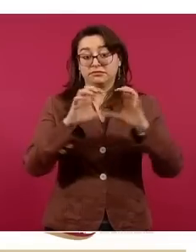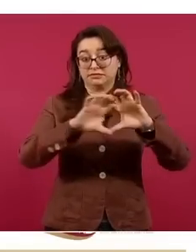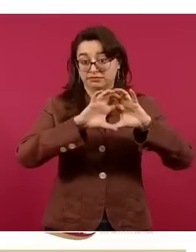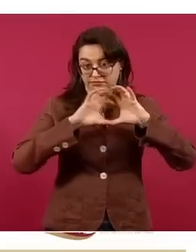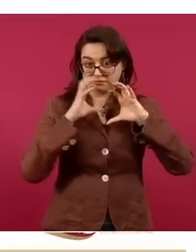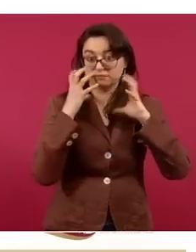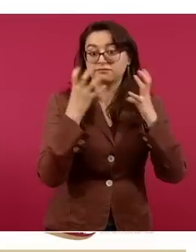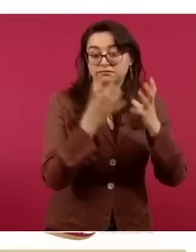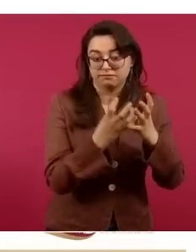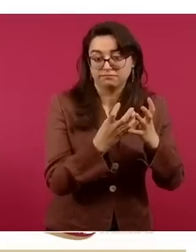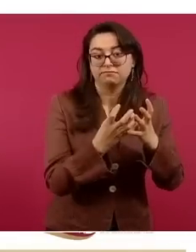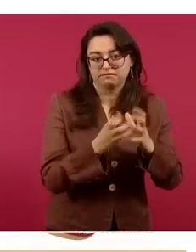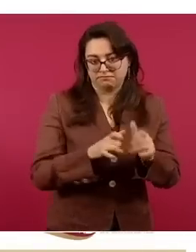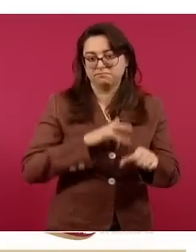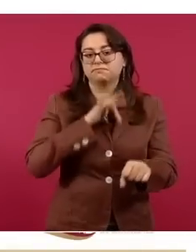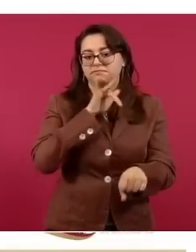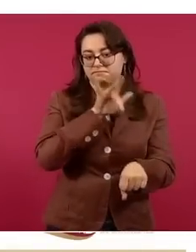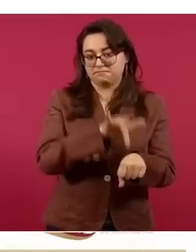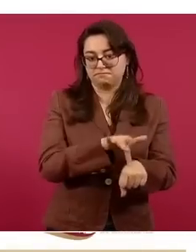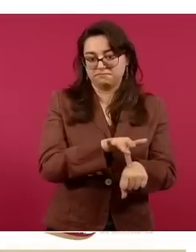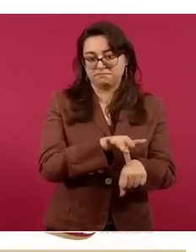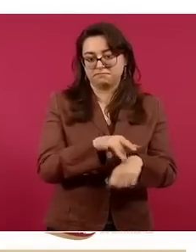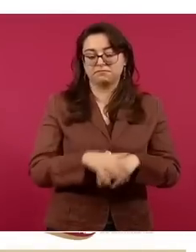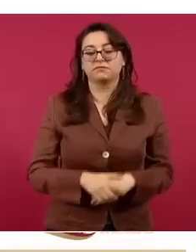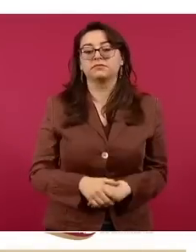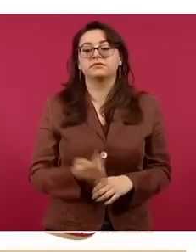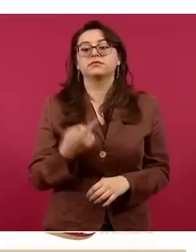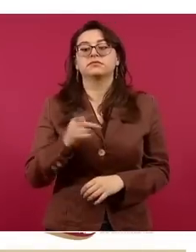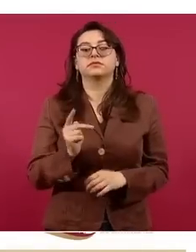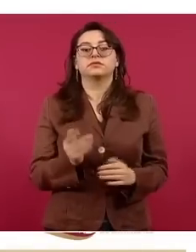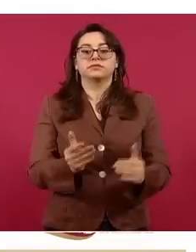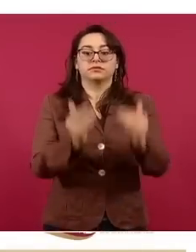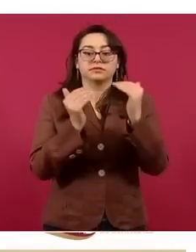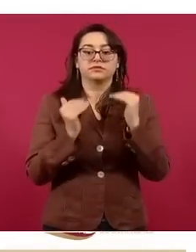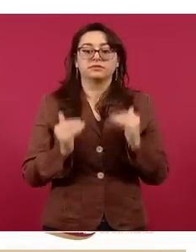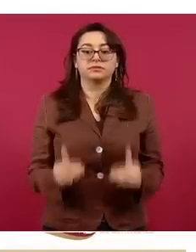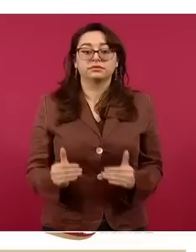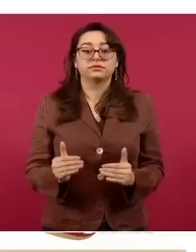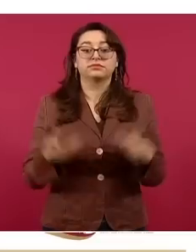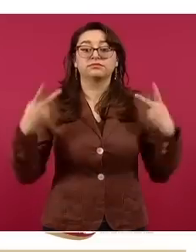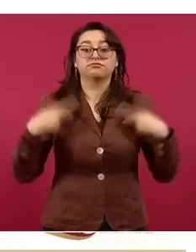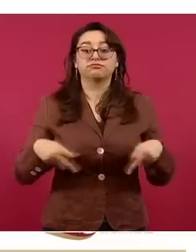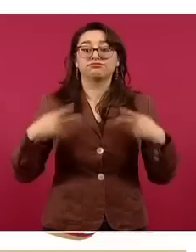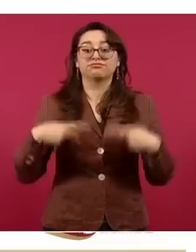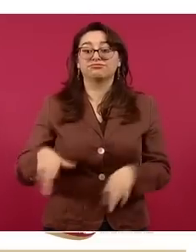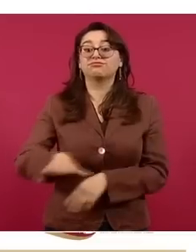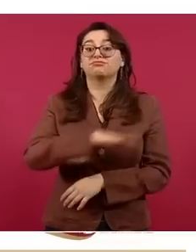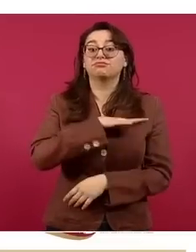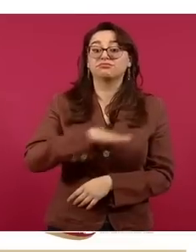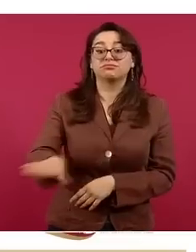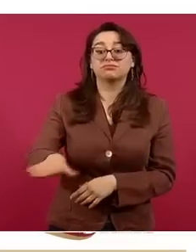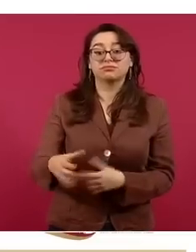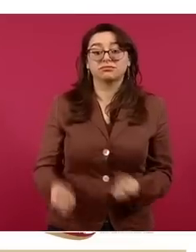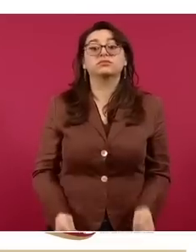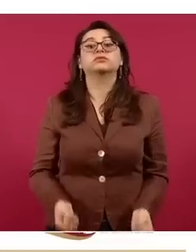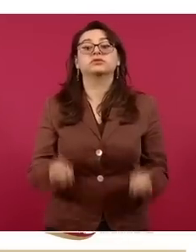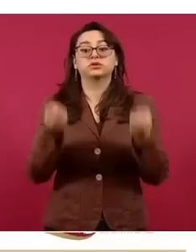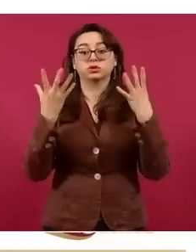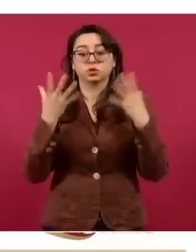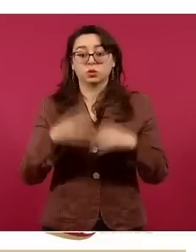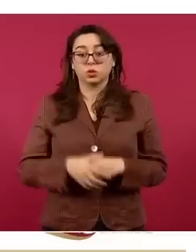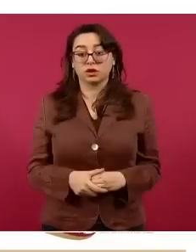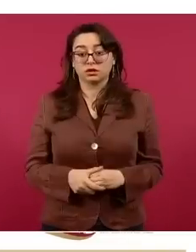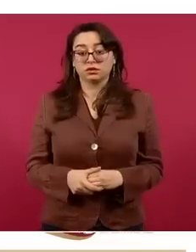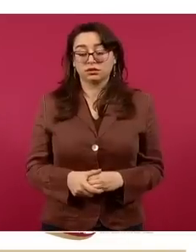segunda imagen, la tabla, lo que muestra es la comparación de muertes asociadas con el abuso de estas sustancias opioides, en